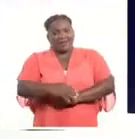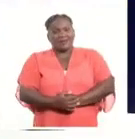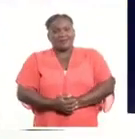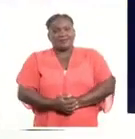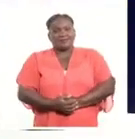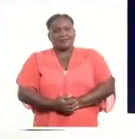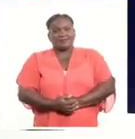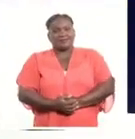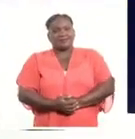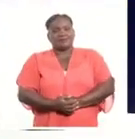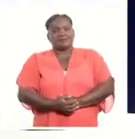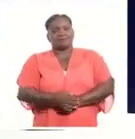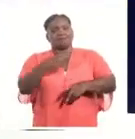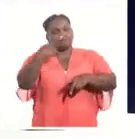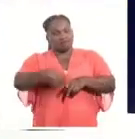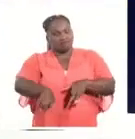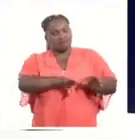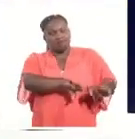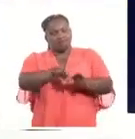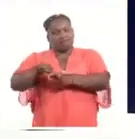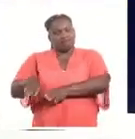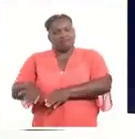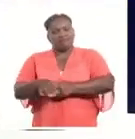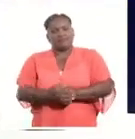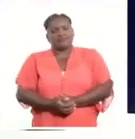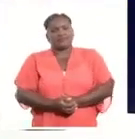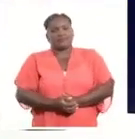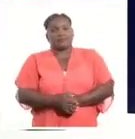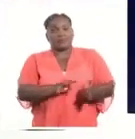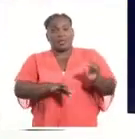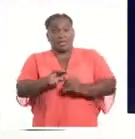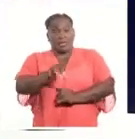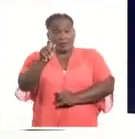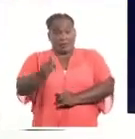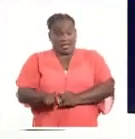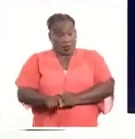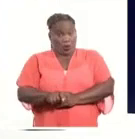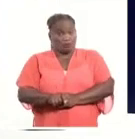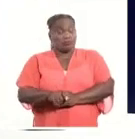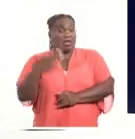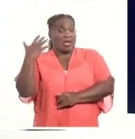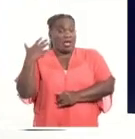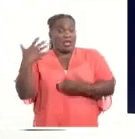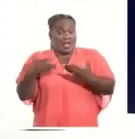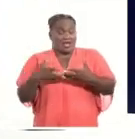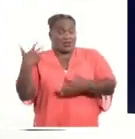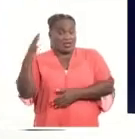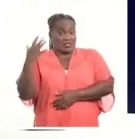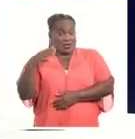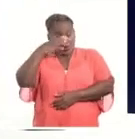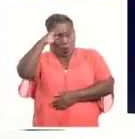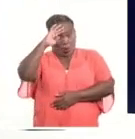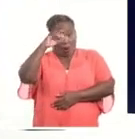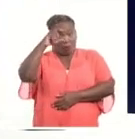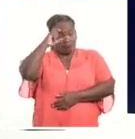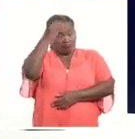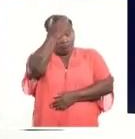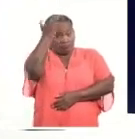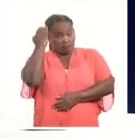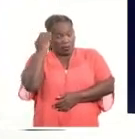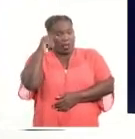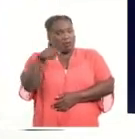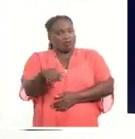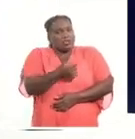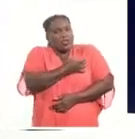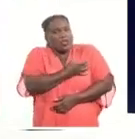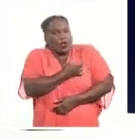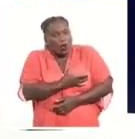Avanzamos con otros temas en nuestra emisión. El ministro de Relaciones Exteriores de Cuba, Bruno Rodríguez Parrilla, expresó las condolencias al